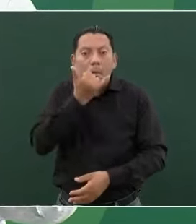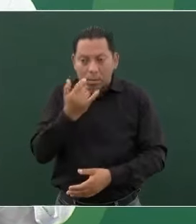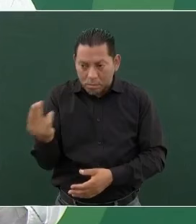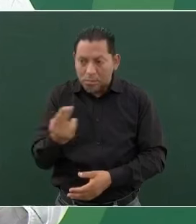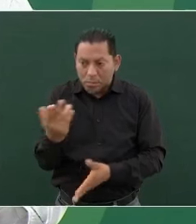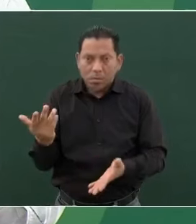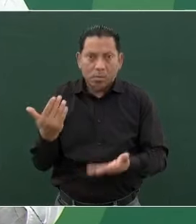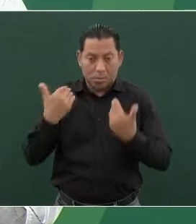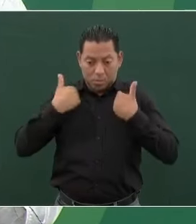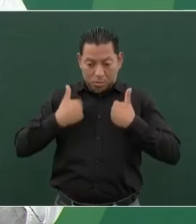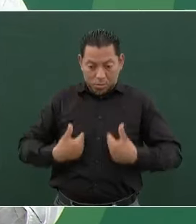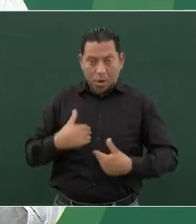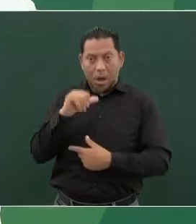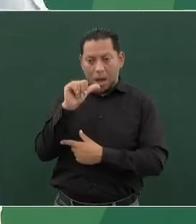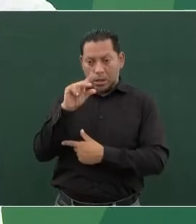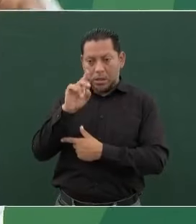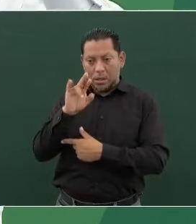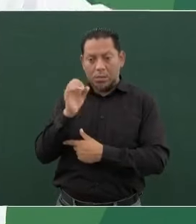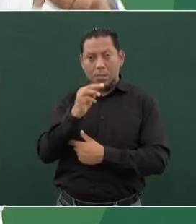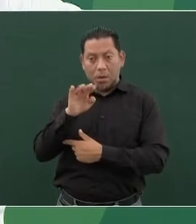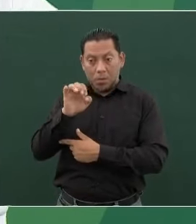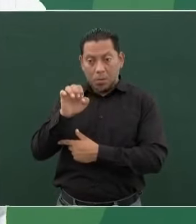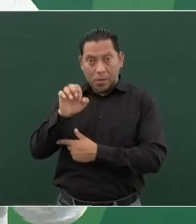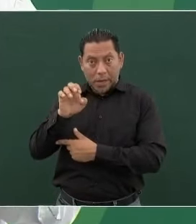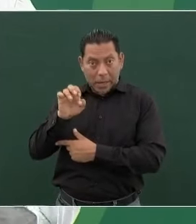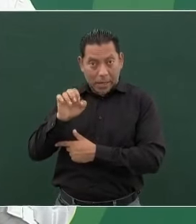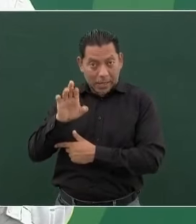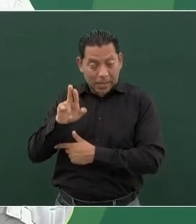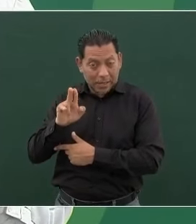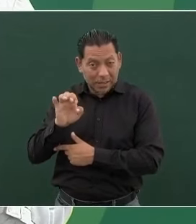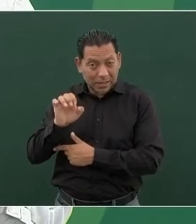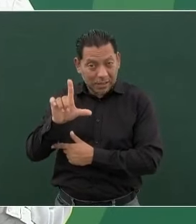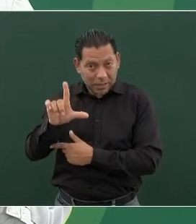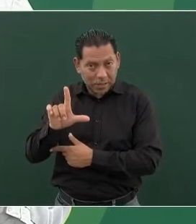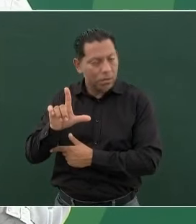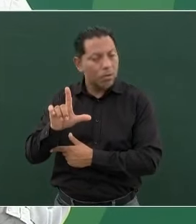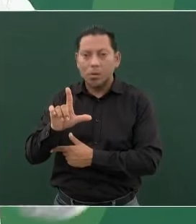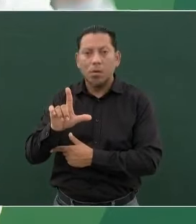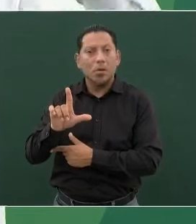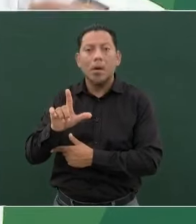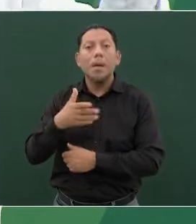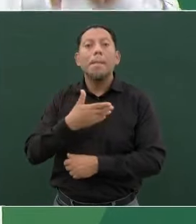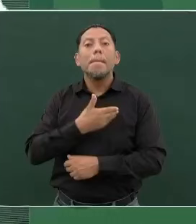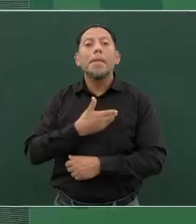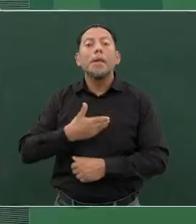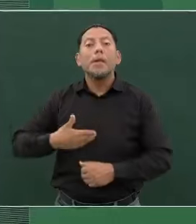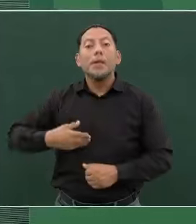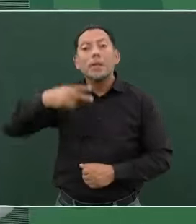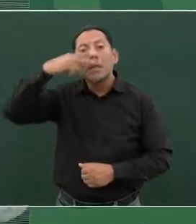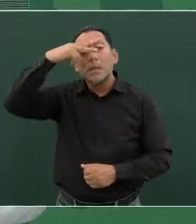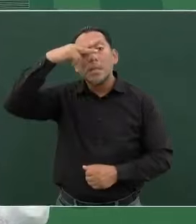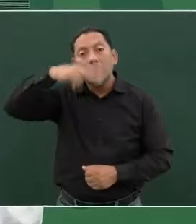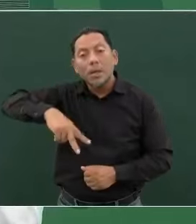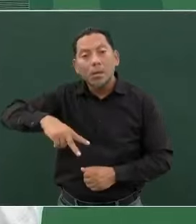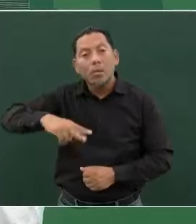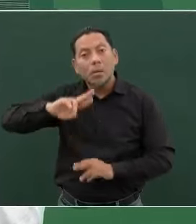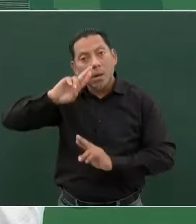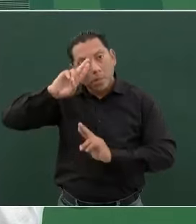es el presidente de México y tienen que respetar